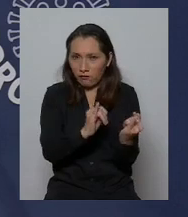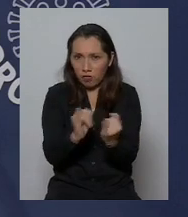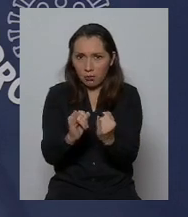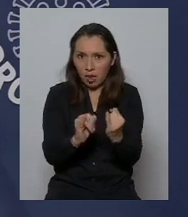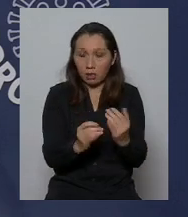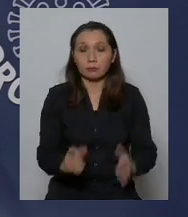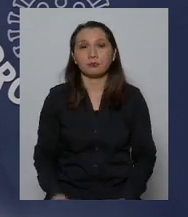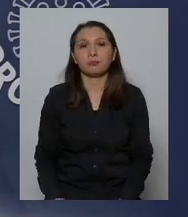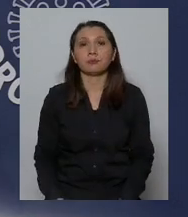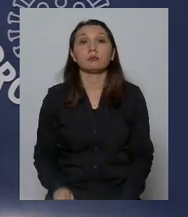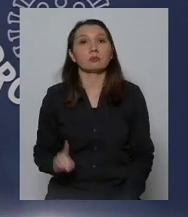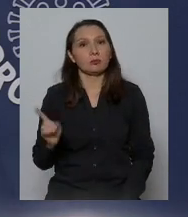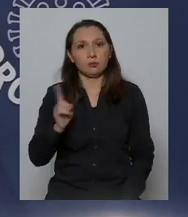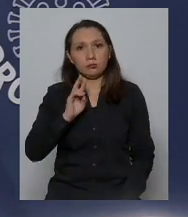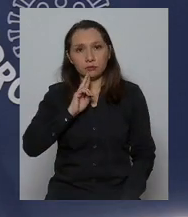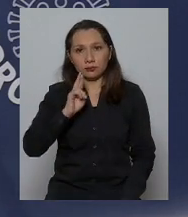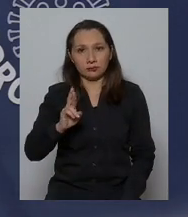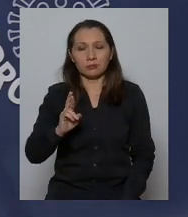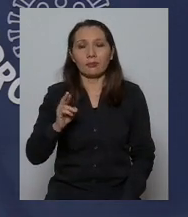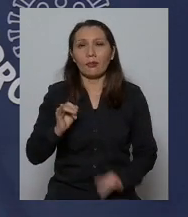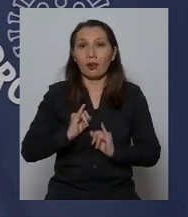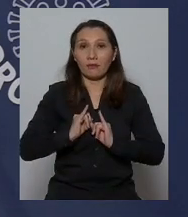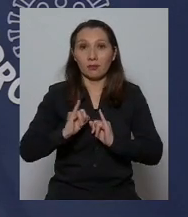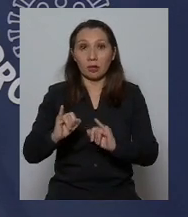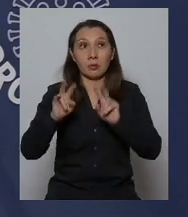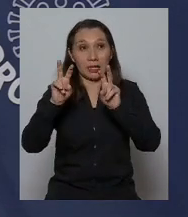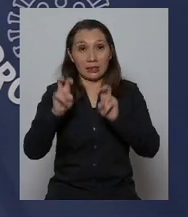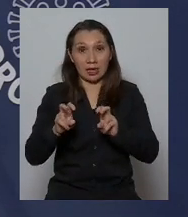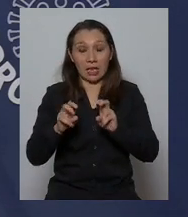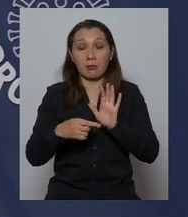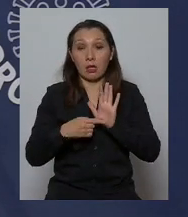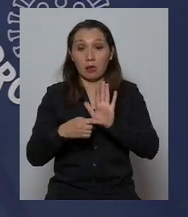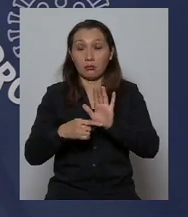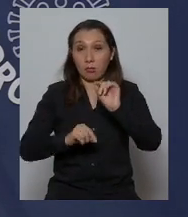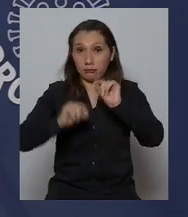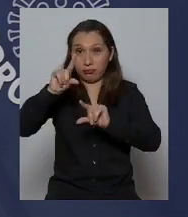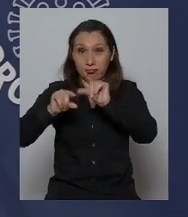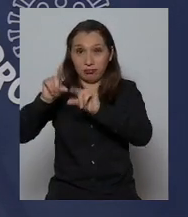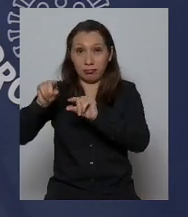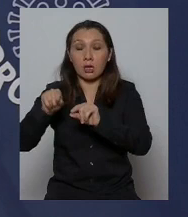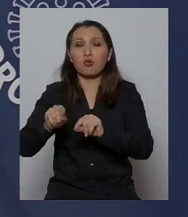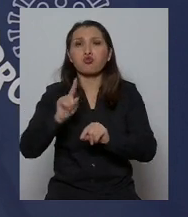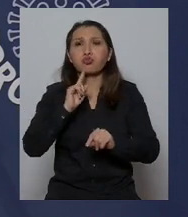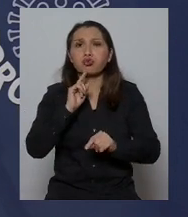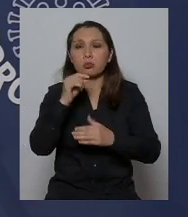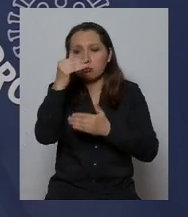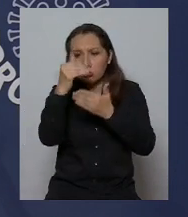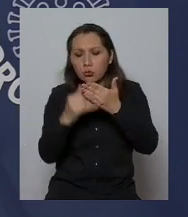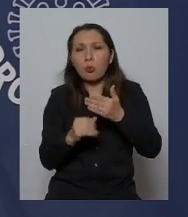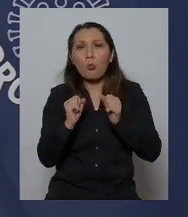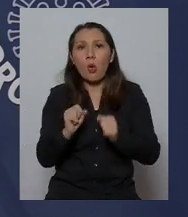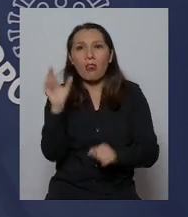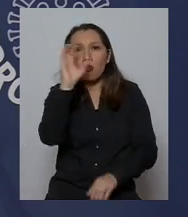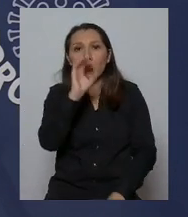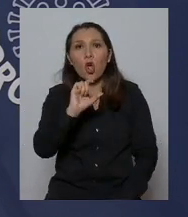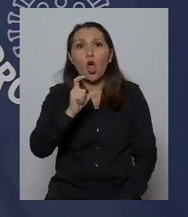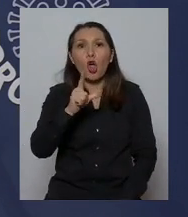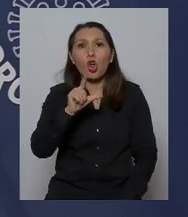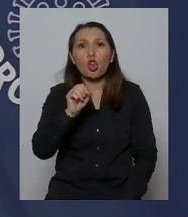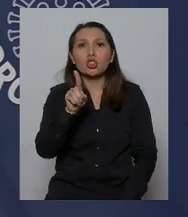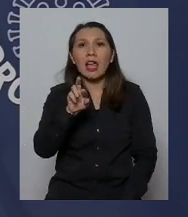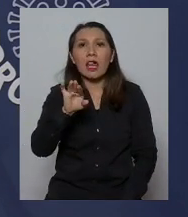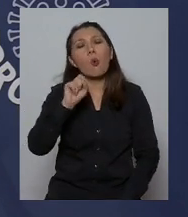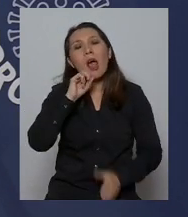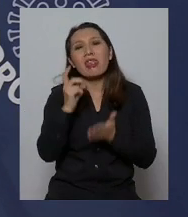no quiero decir que la información con respecto a lo que sale en ese gráfico está en el glosario en la página 8 ahí está